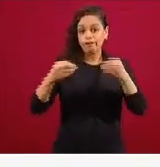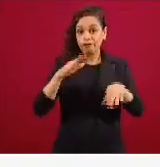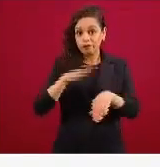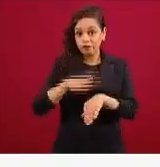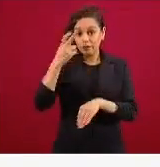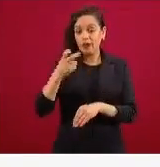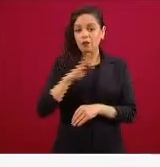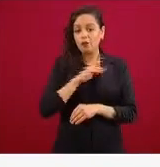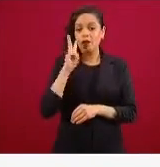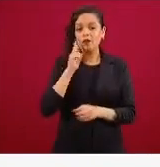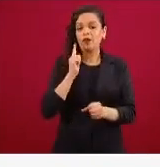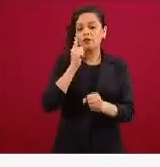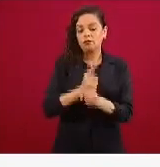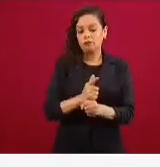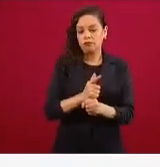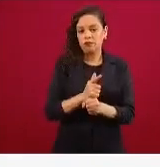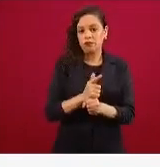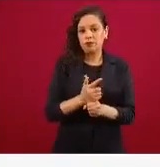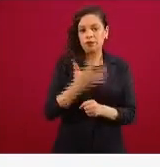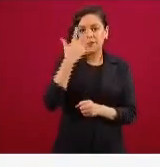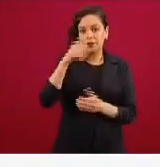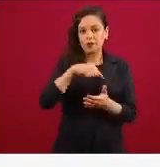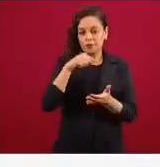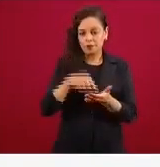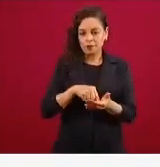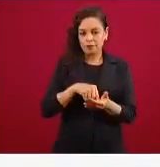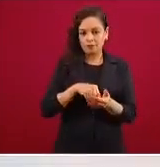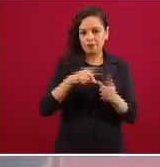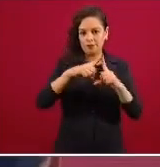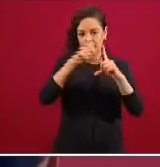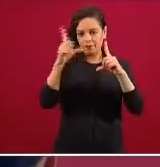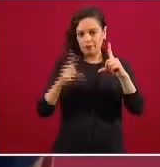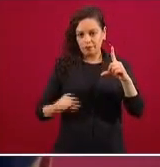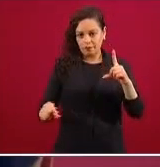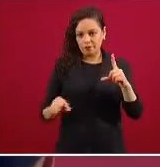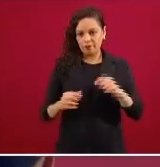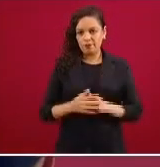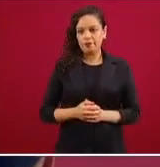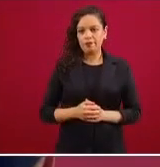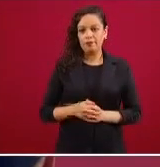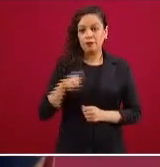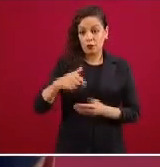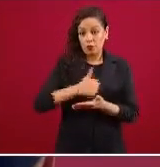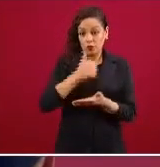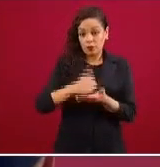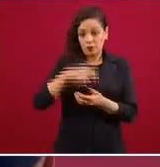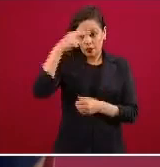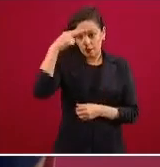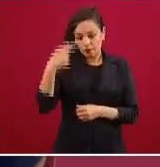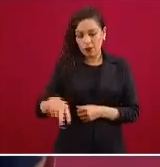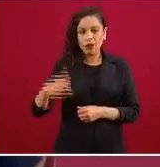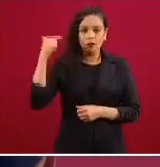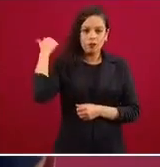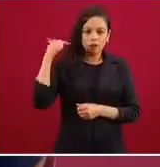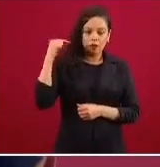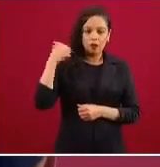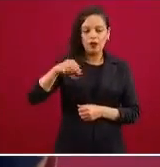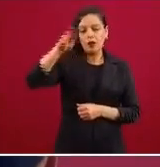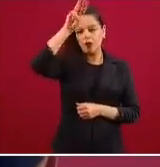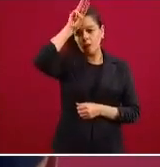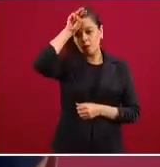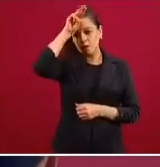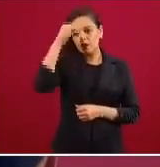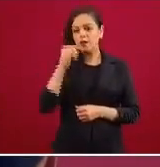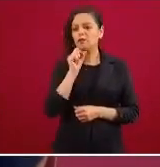cinco regiones metropolitanas a las que nos hemos estado refiriendo, la de el Valle de México, la de Guadalajara, la de Monterrey